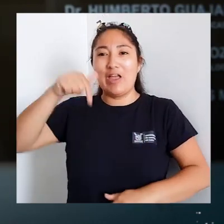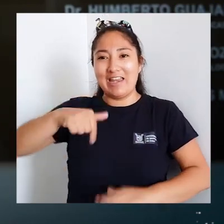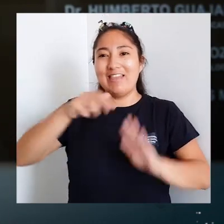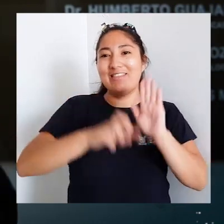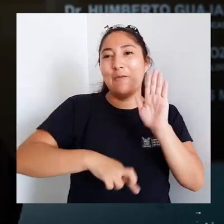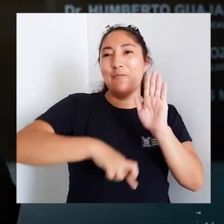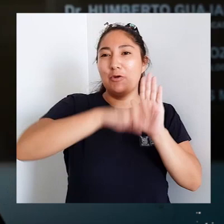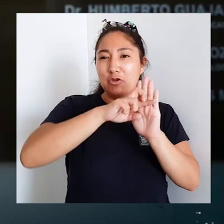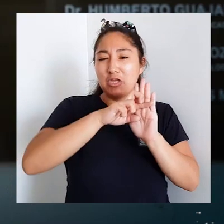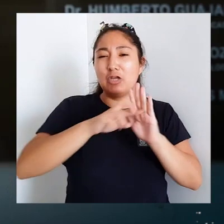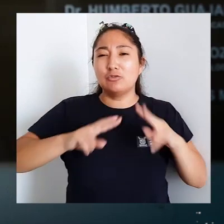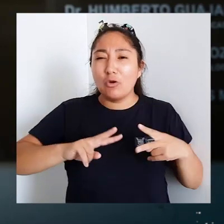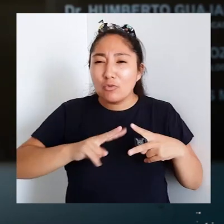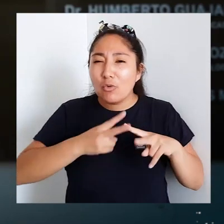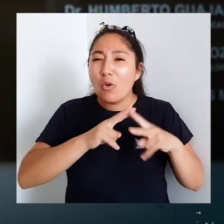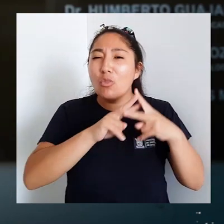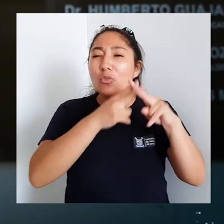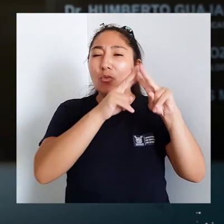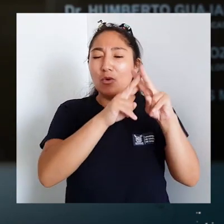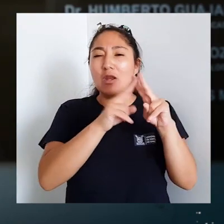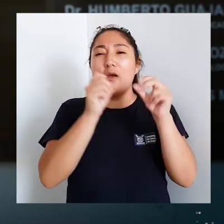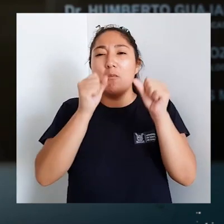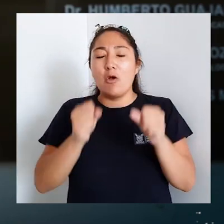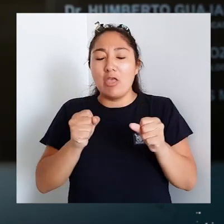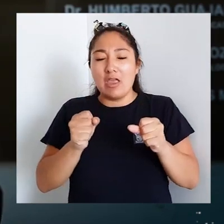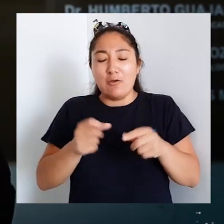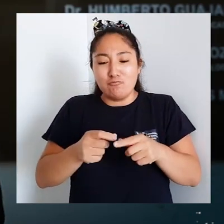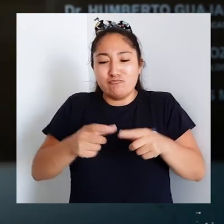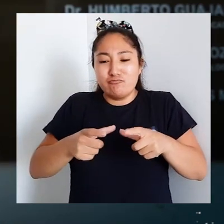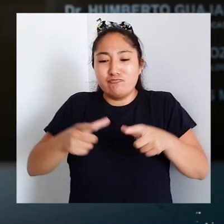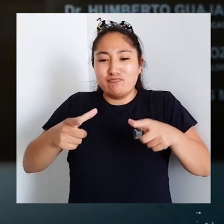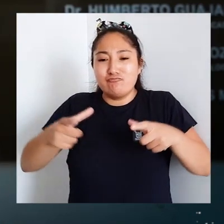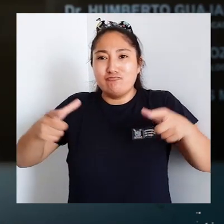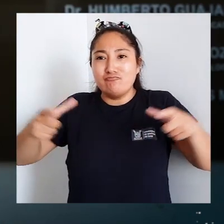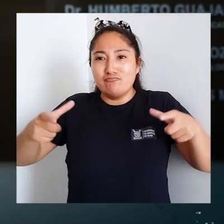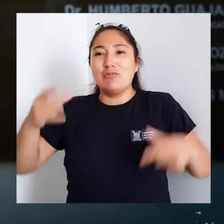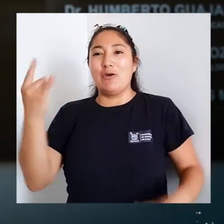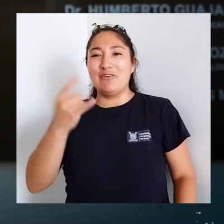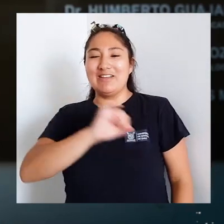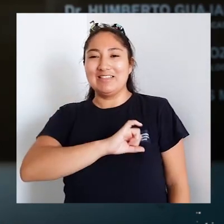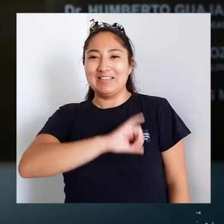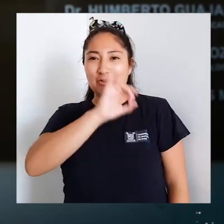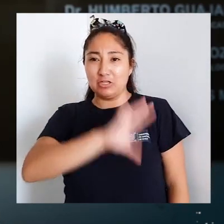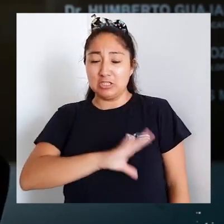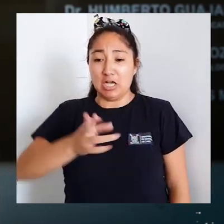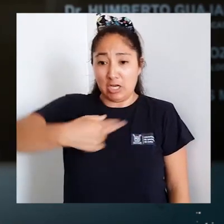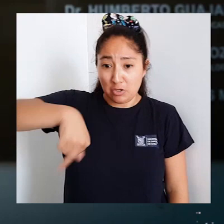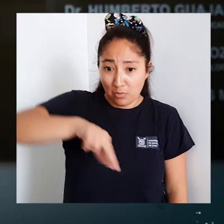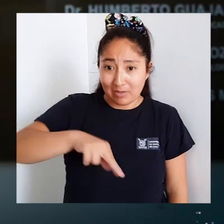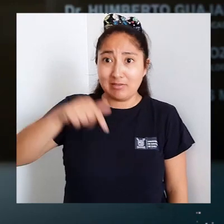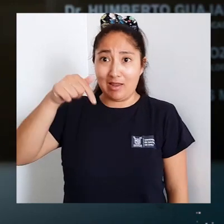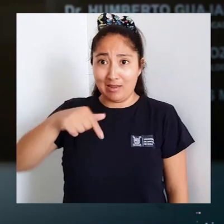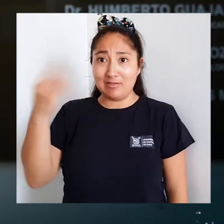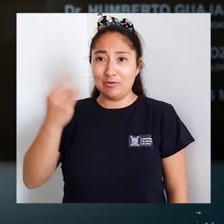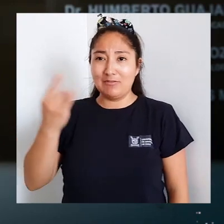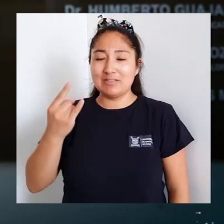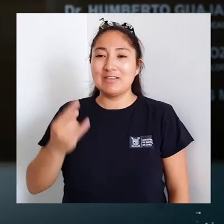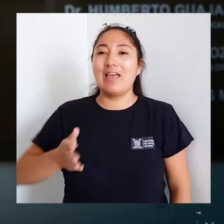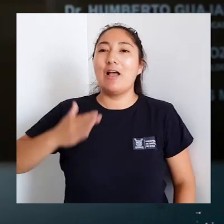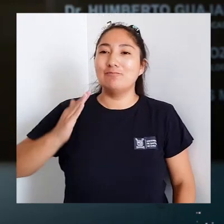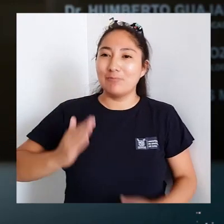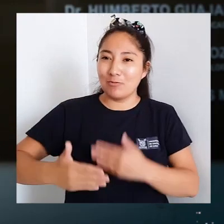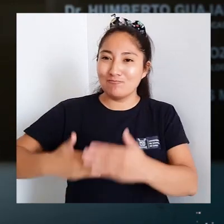en esos proyectos que vamos a construir para poder engrandecer a nuestra Universidad de Santiago y para que nuestra Universidad